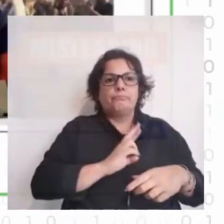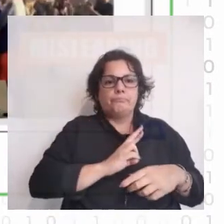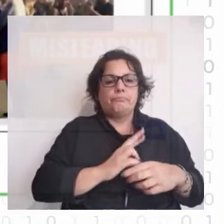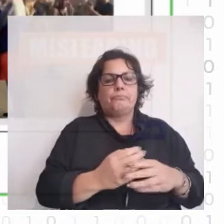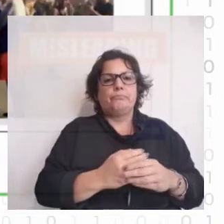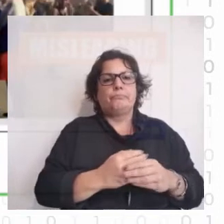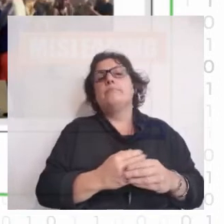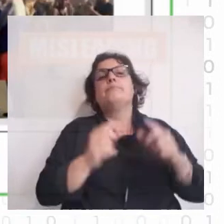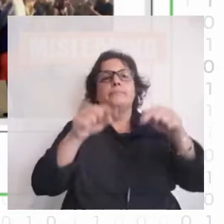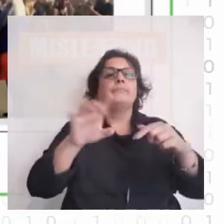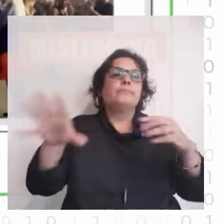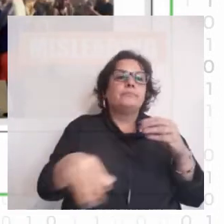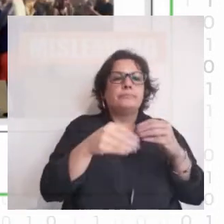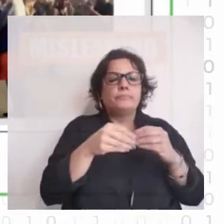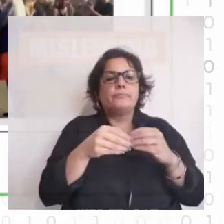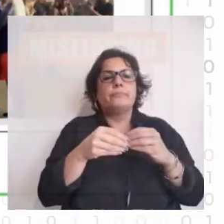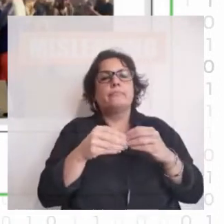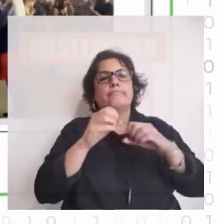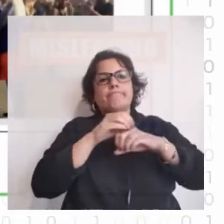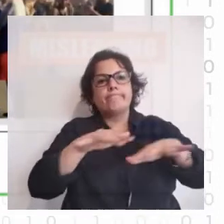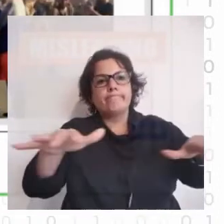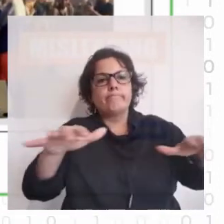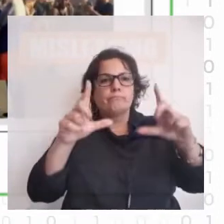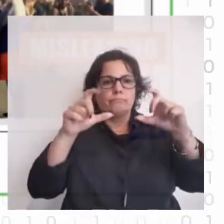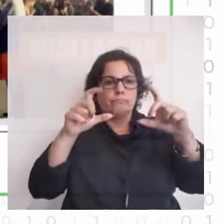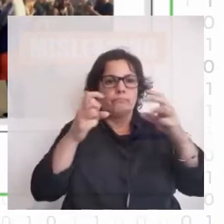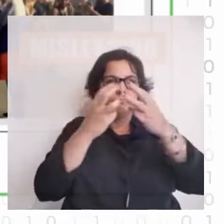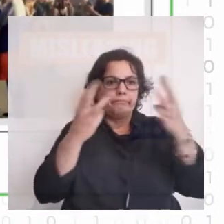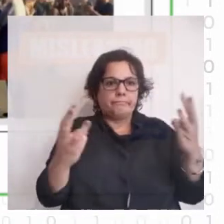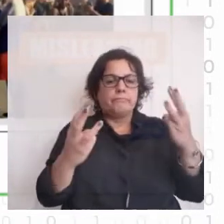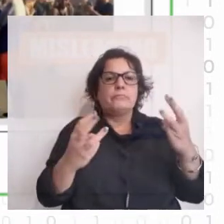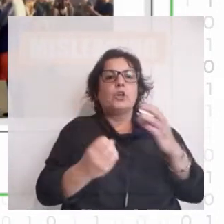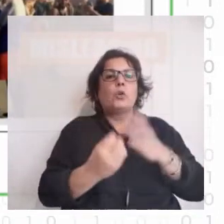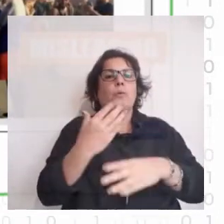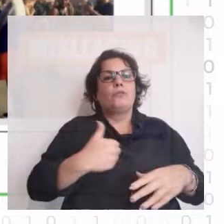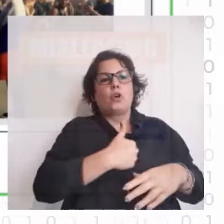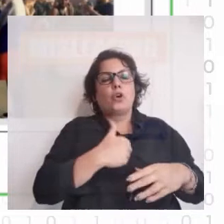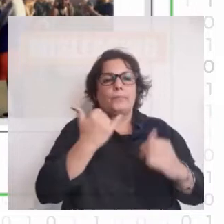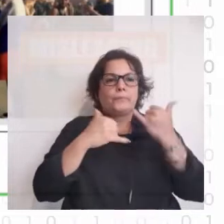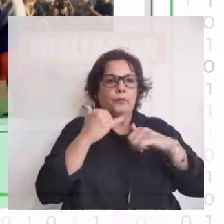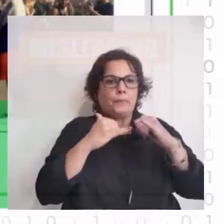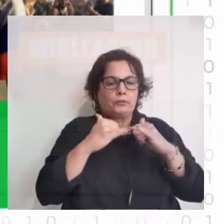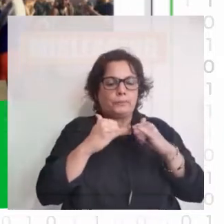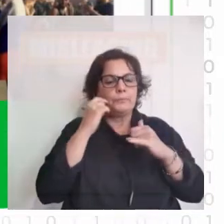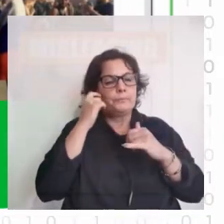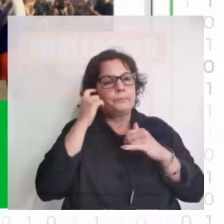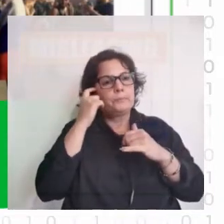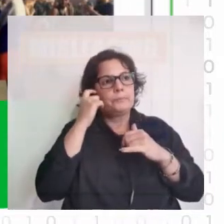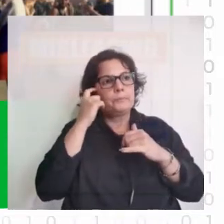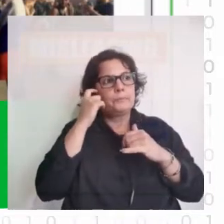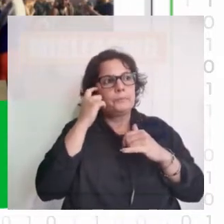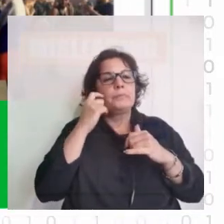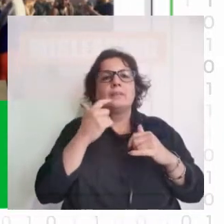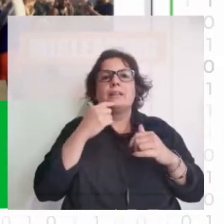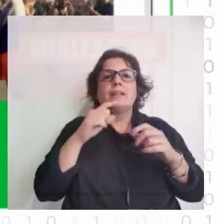se suma también la expansión de la fotografía en general y su nuevo rol en la información. Las fake images dentro del contexto de las